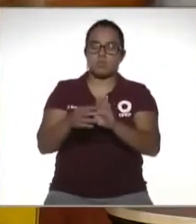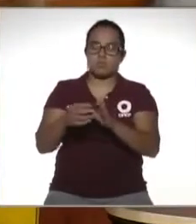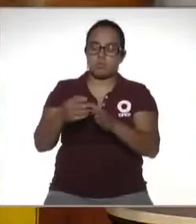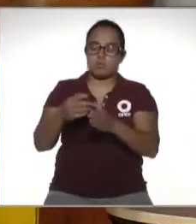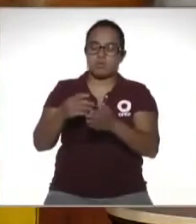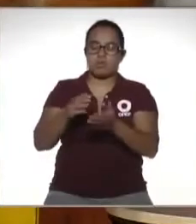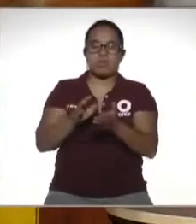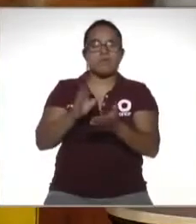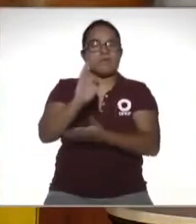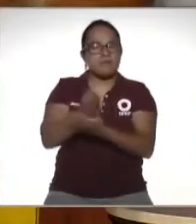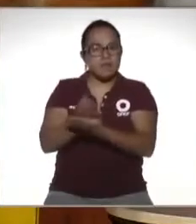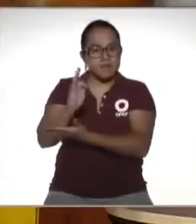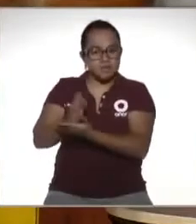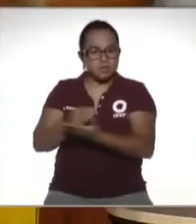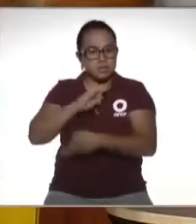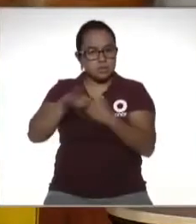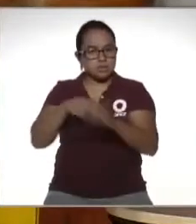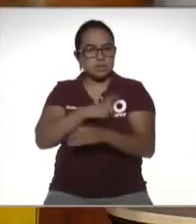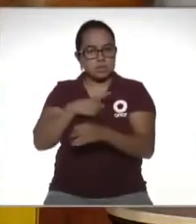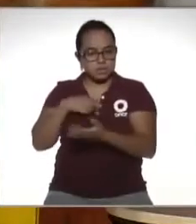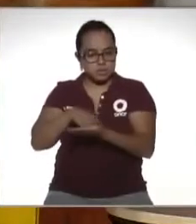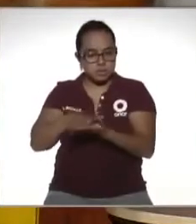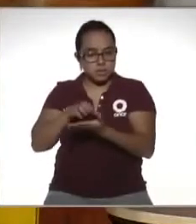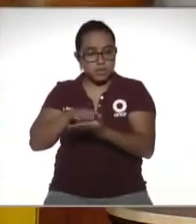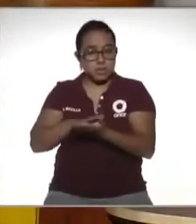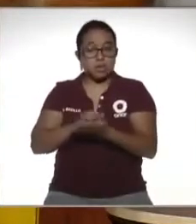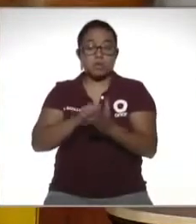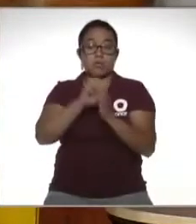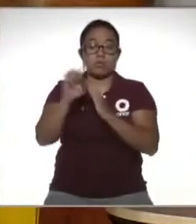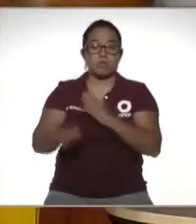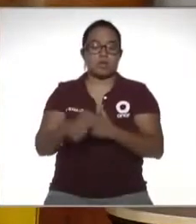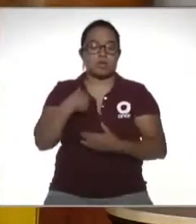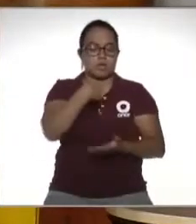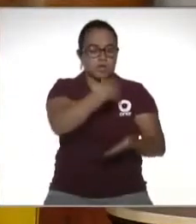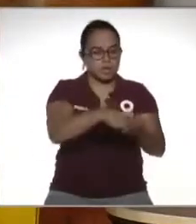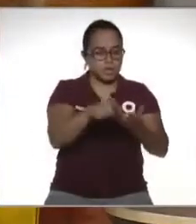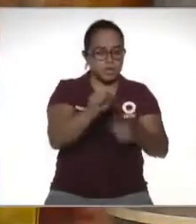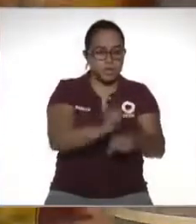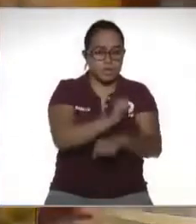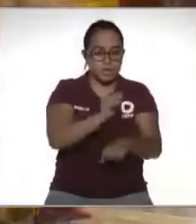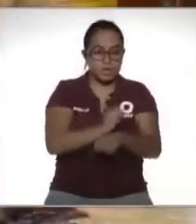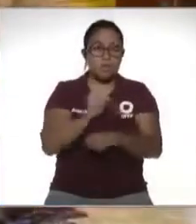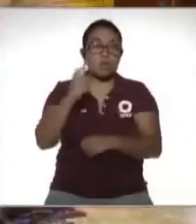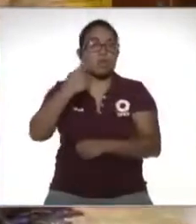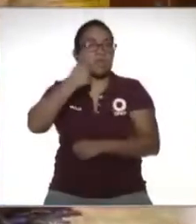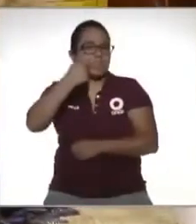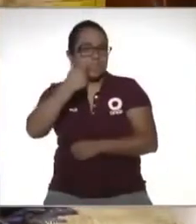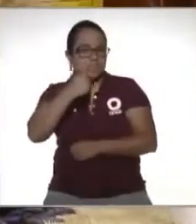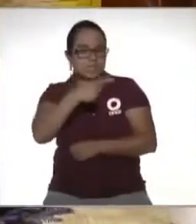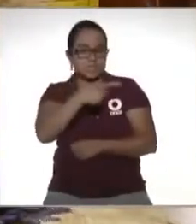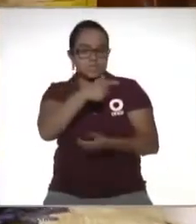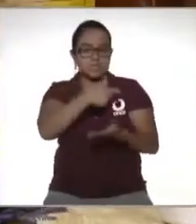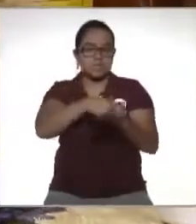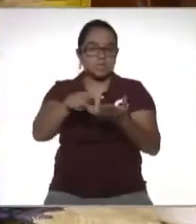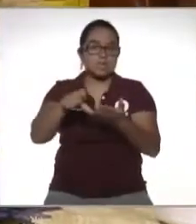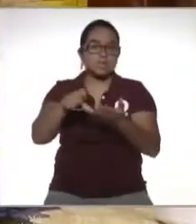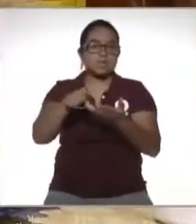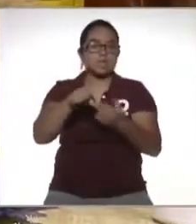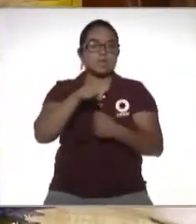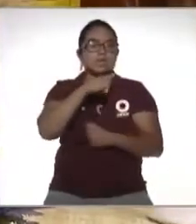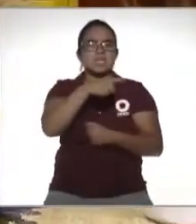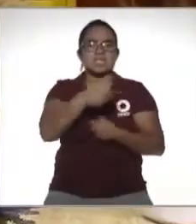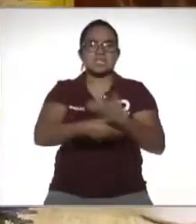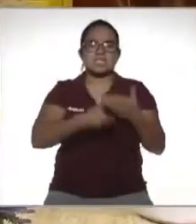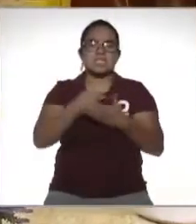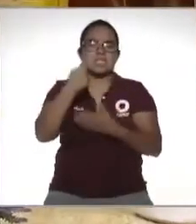expidiendo las inversiones que realiza si por ejemplo adquiere un vehículo o por ejemplo si es el dentista y adquiere su unidad donde es el servicio